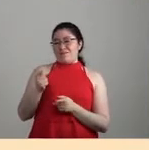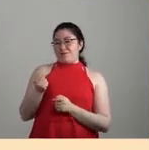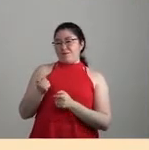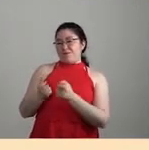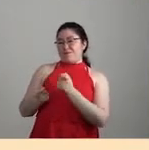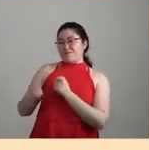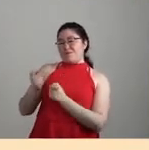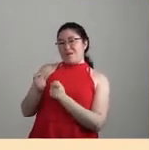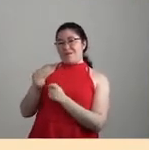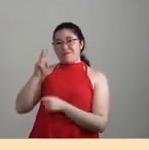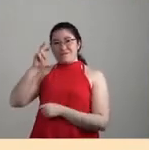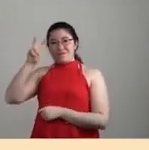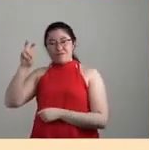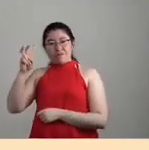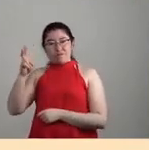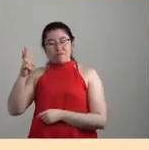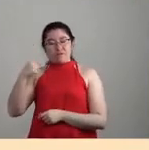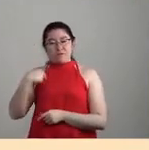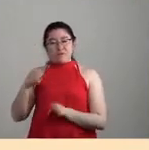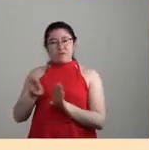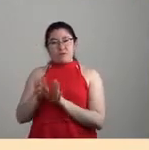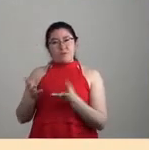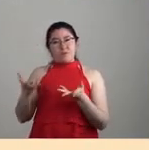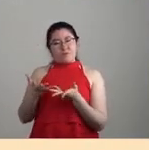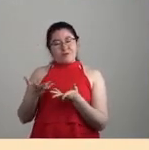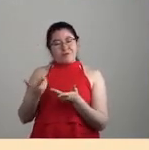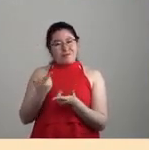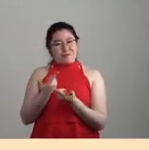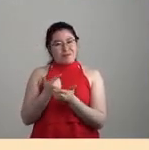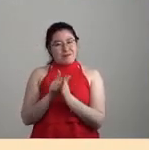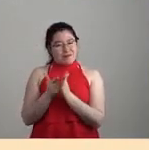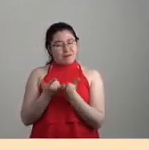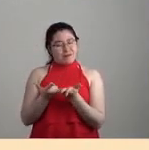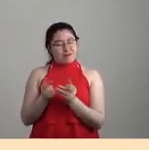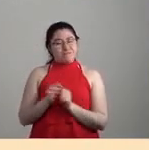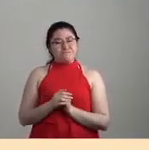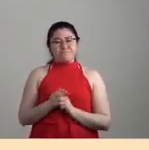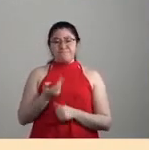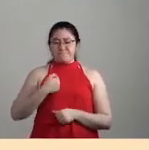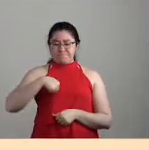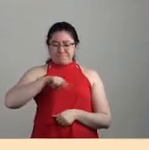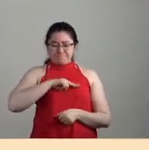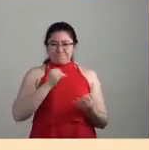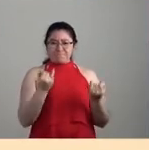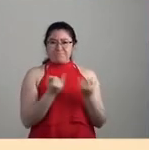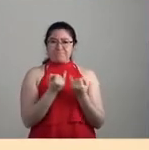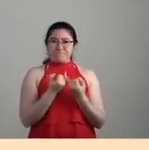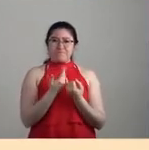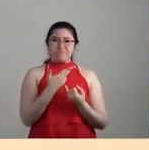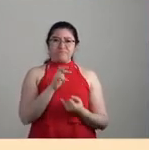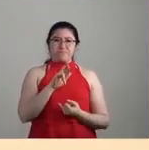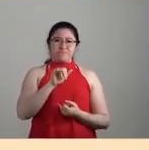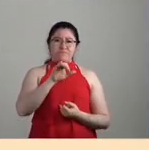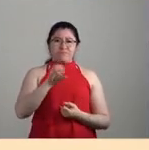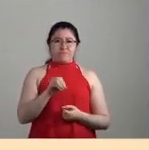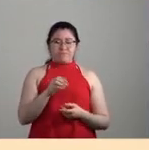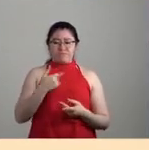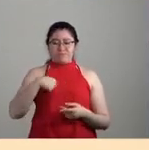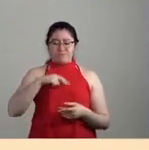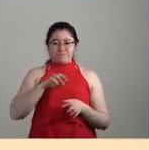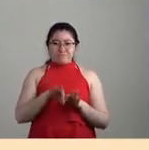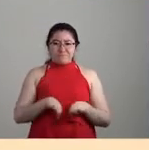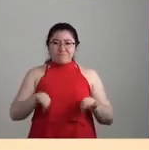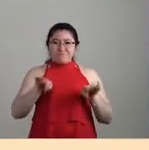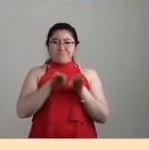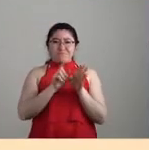libro, para nosotras, por ejemplo, una de las discusiones y también con Horacio que teníamos de la importancia de este libro